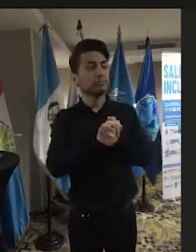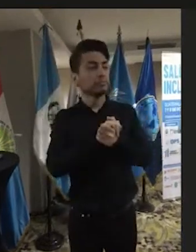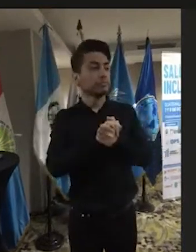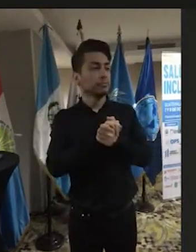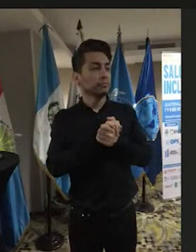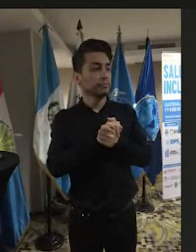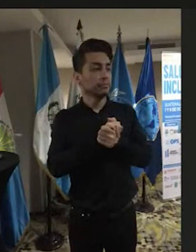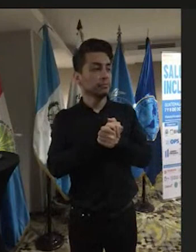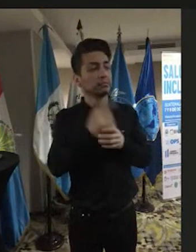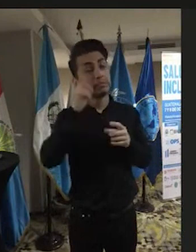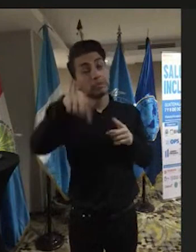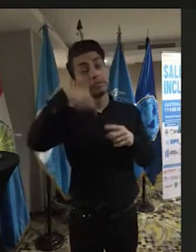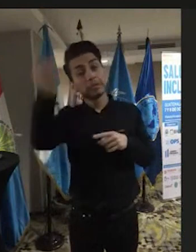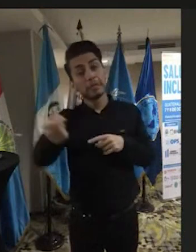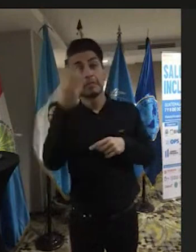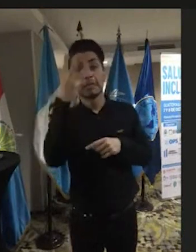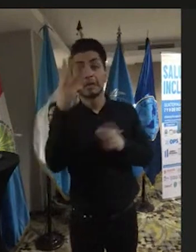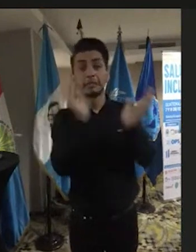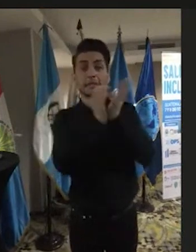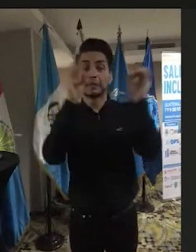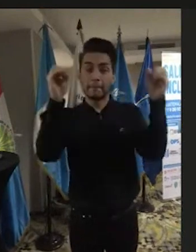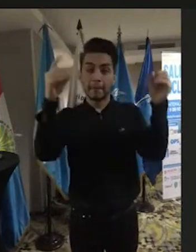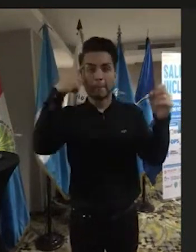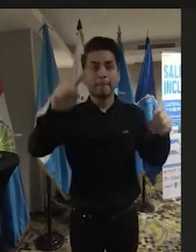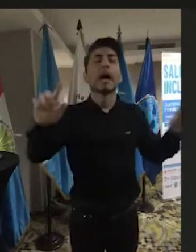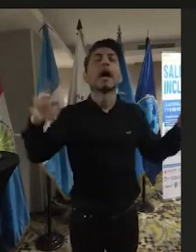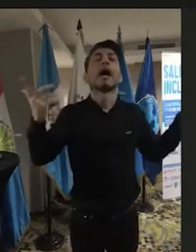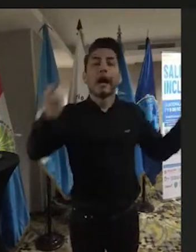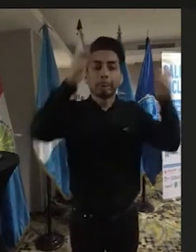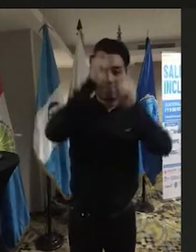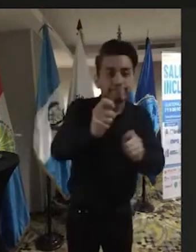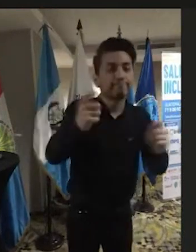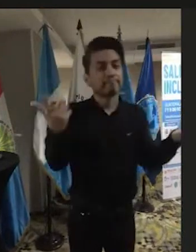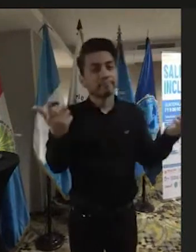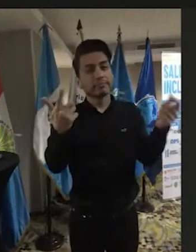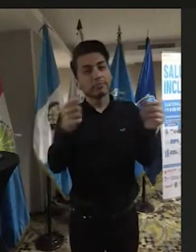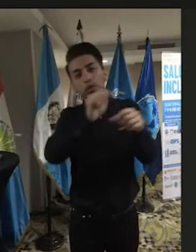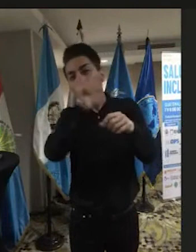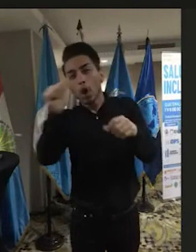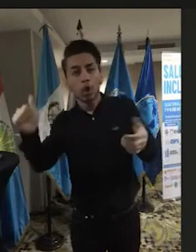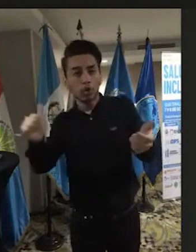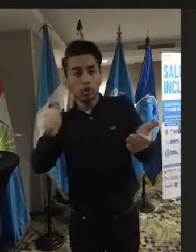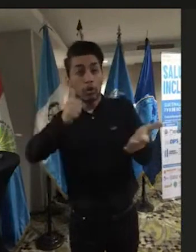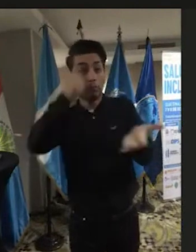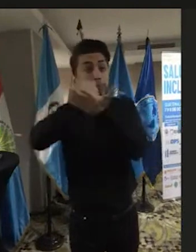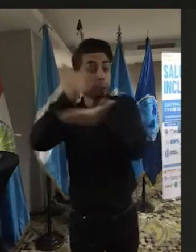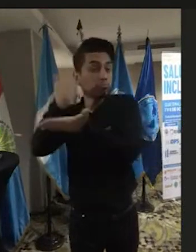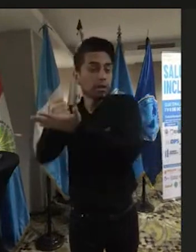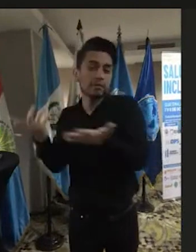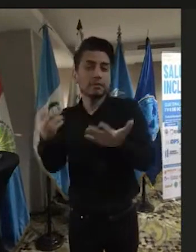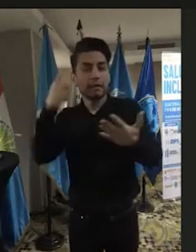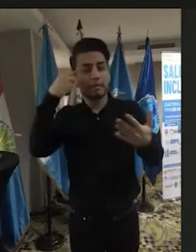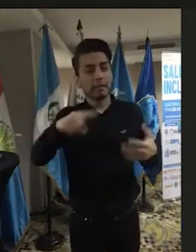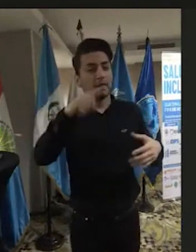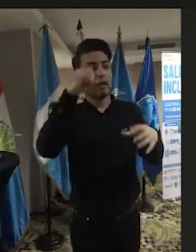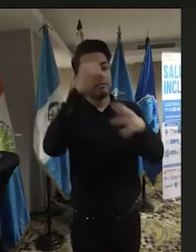veremos el 3 de diciembre para conmemorar con otros logros la el día internacional